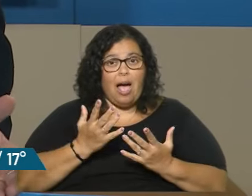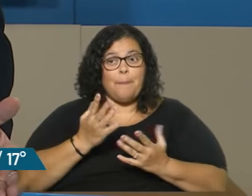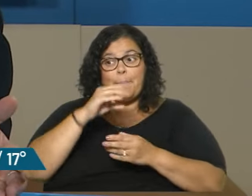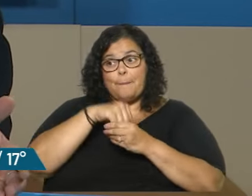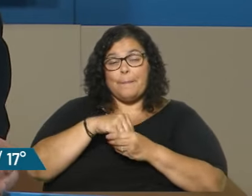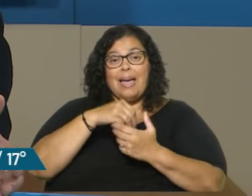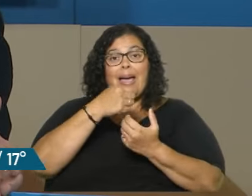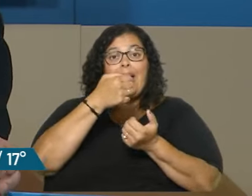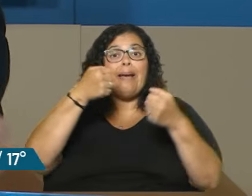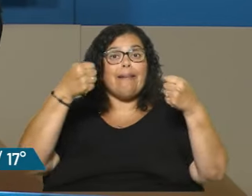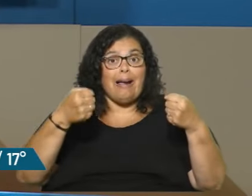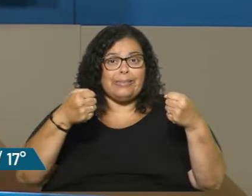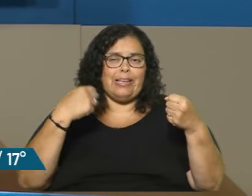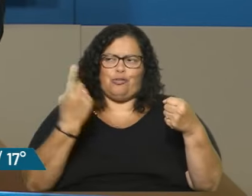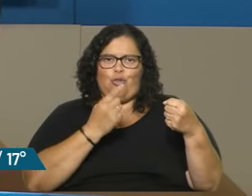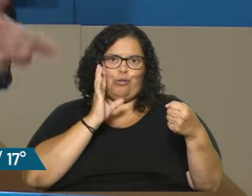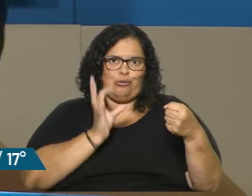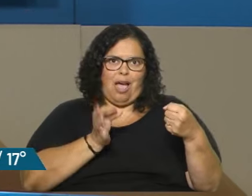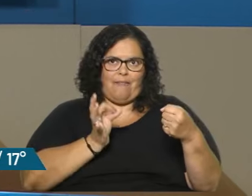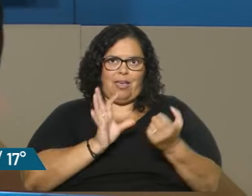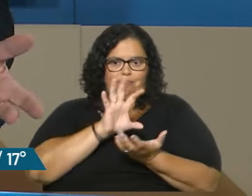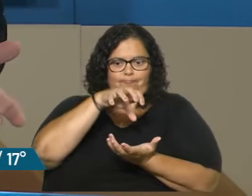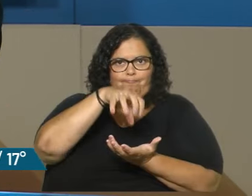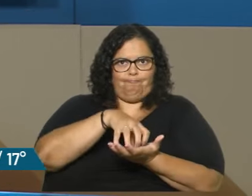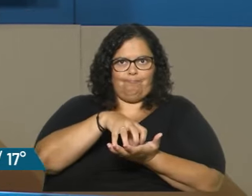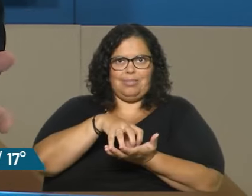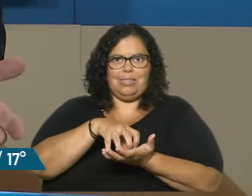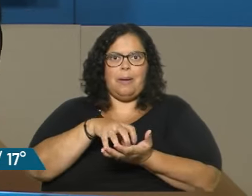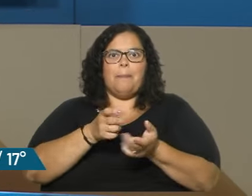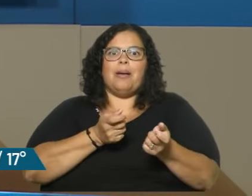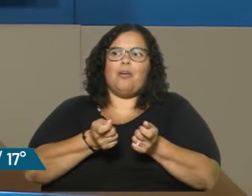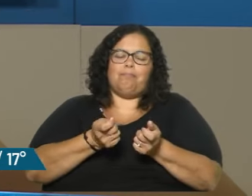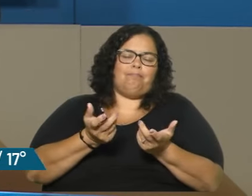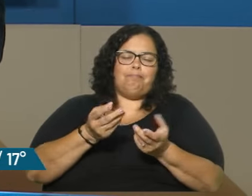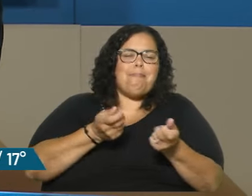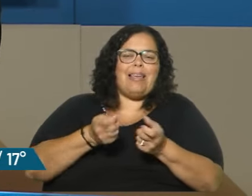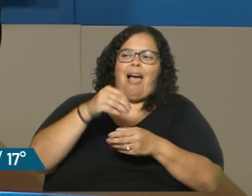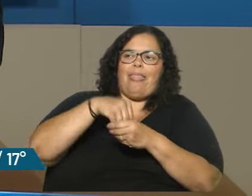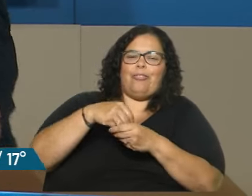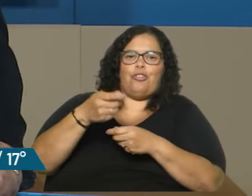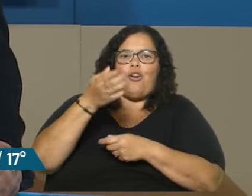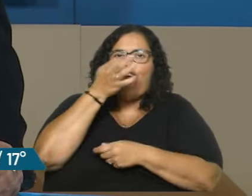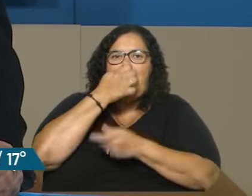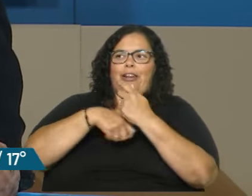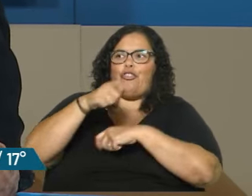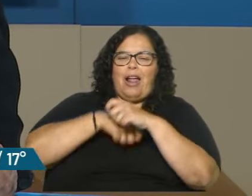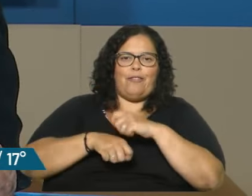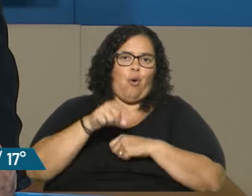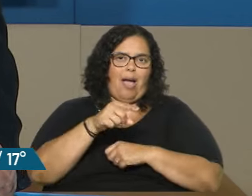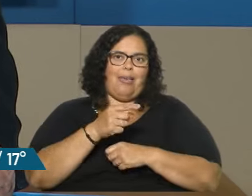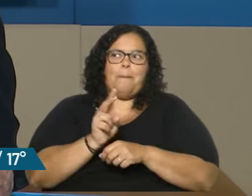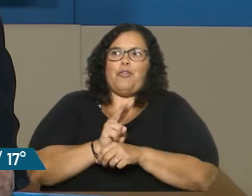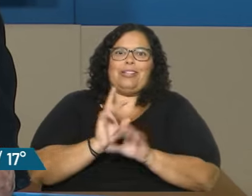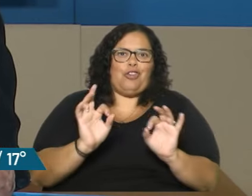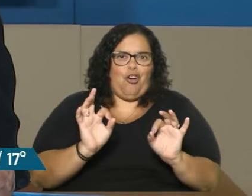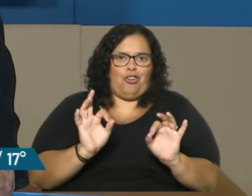cárceles, básicamente, sabemos que son centrales de comando de narcotráfico. Digo, es un lugar donde están más protegidos de narcotráfico. Bueno, es hora